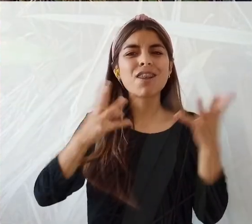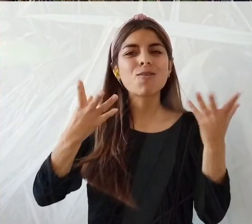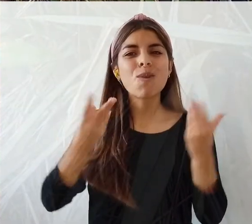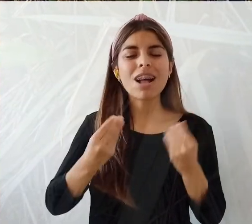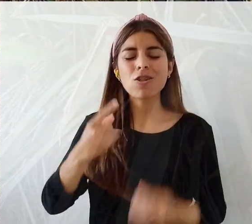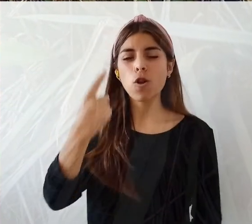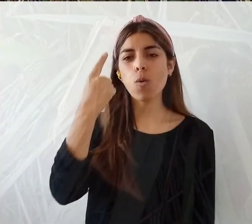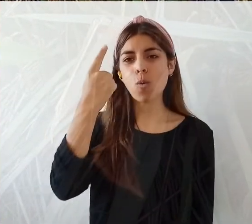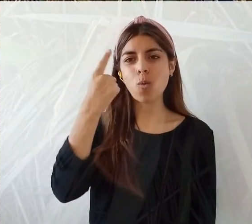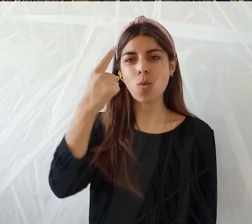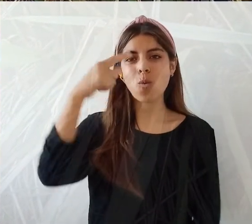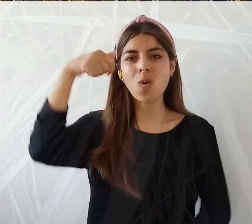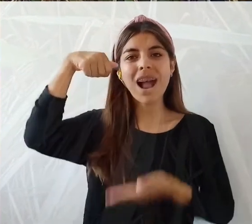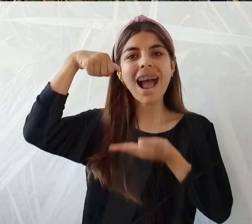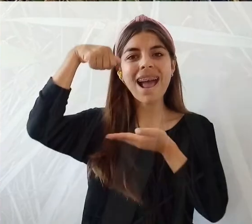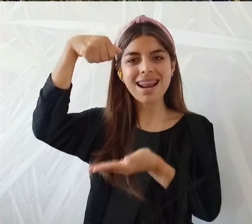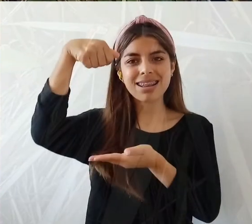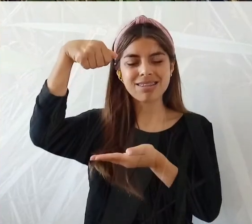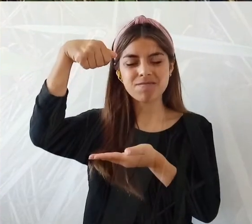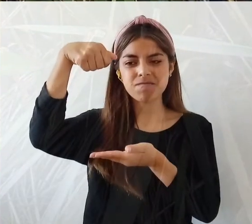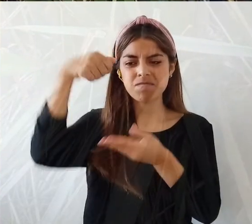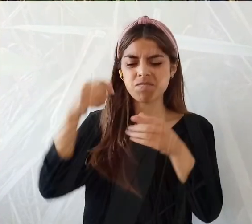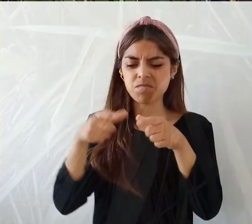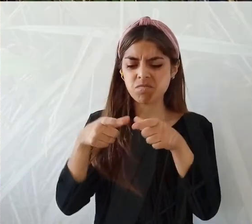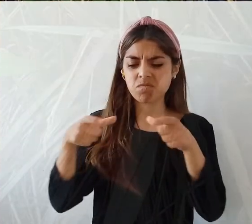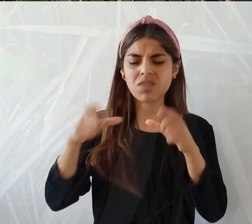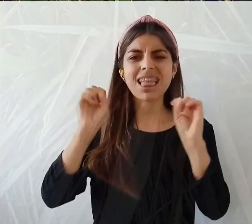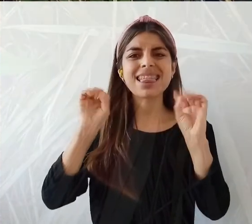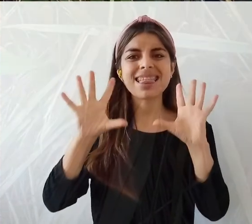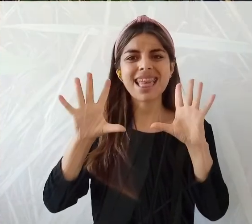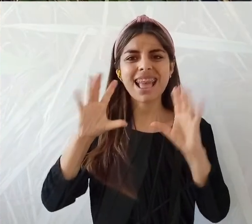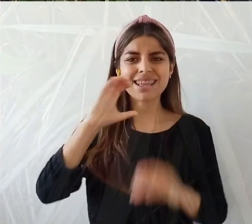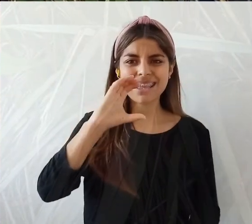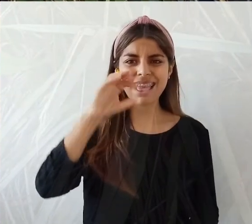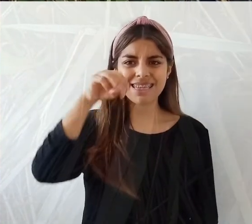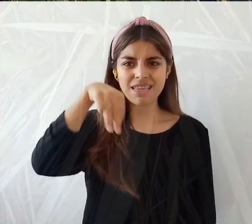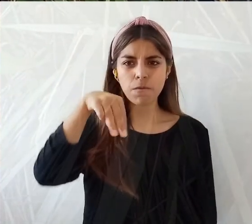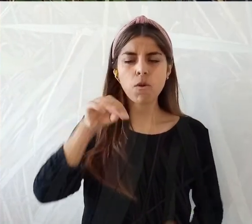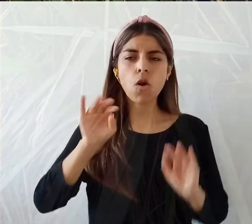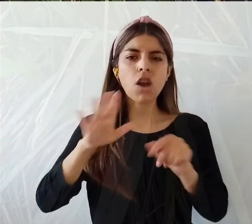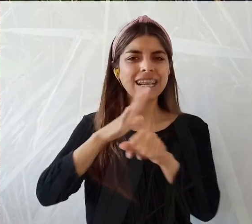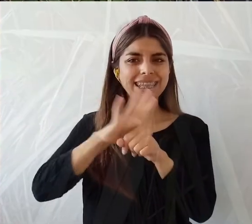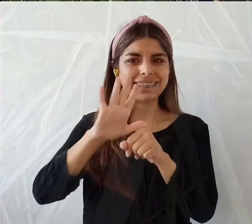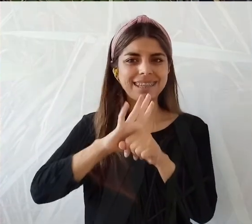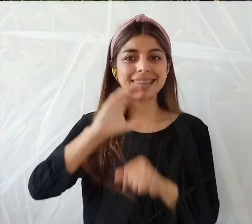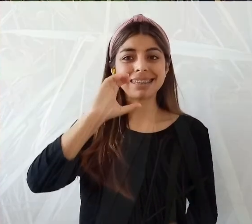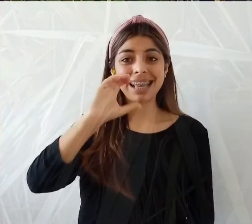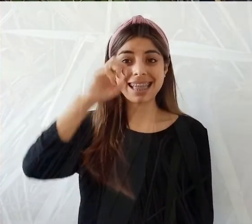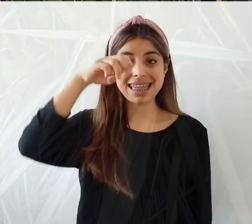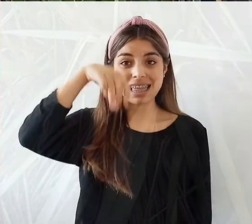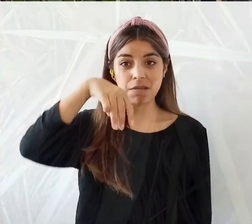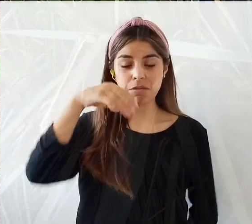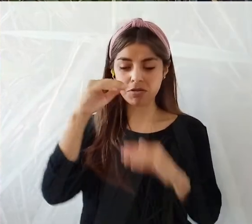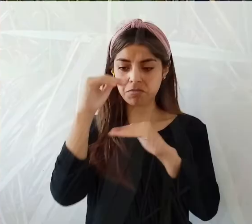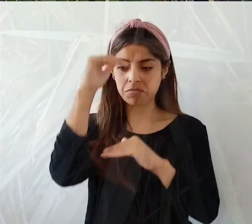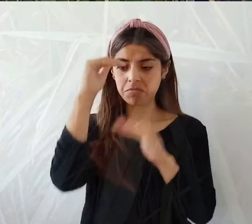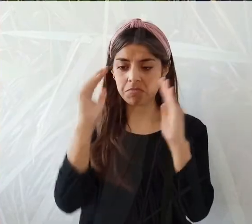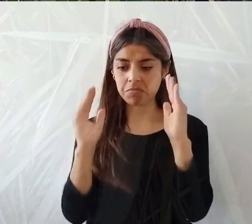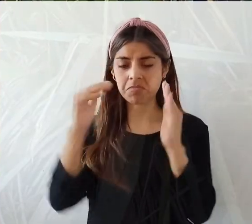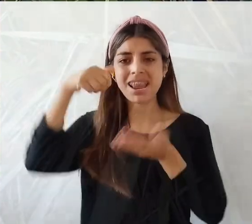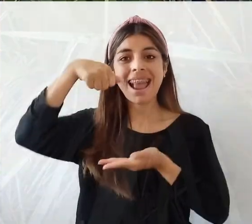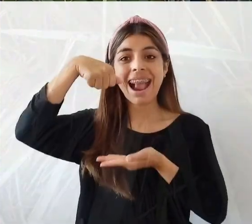canasto nomás de unos 10 centímetros, 15 centímetros. Y de alto un poquito.